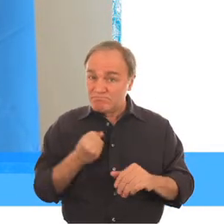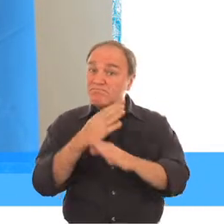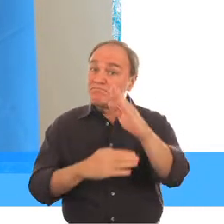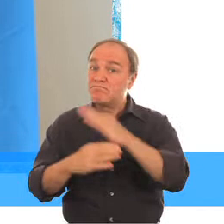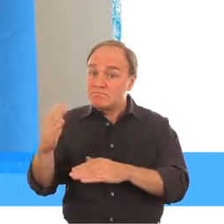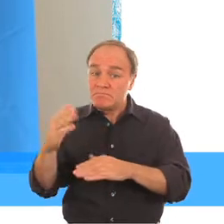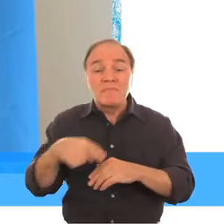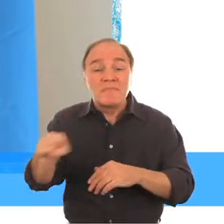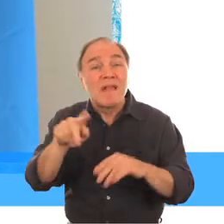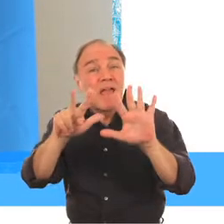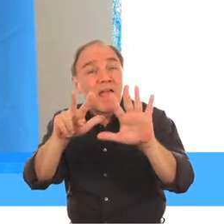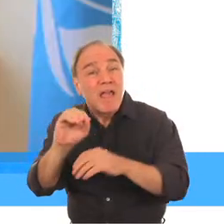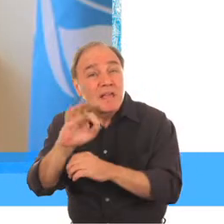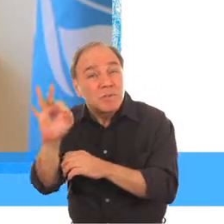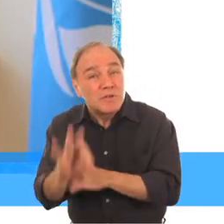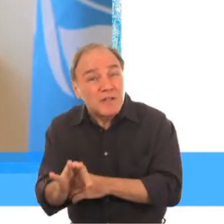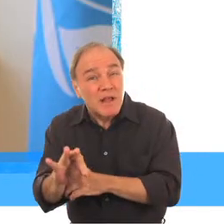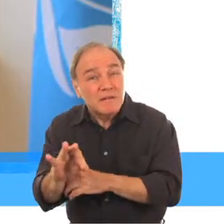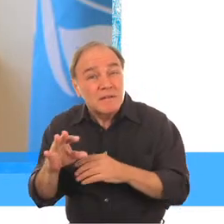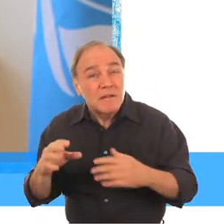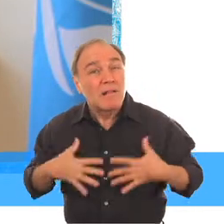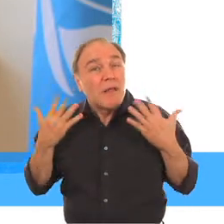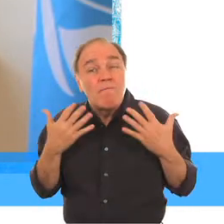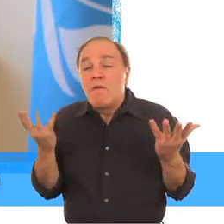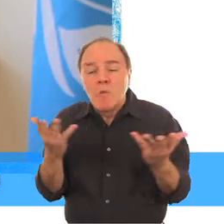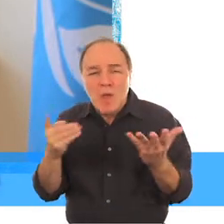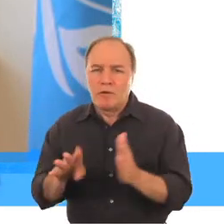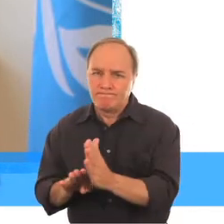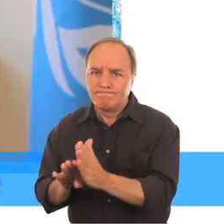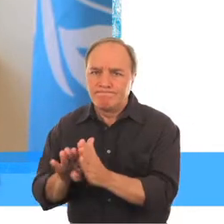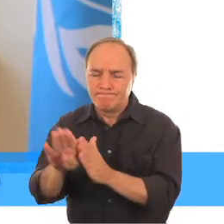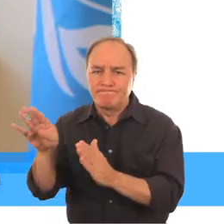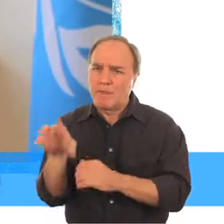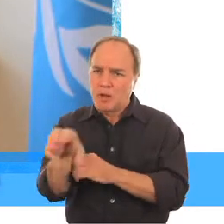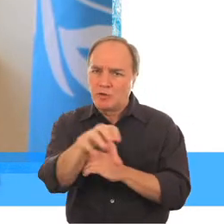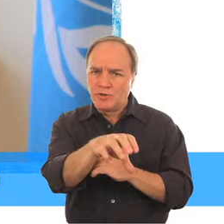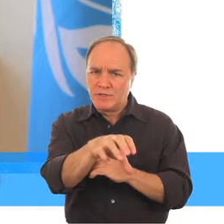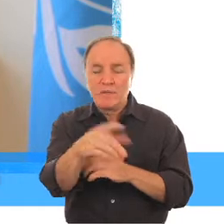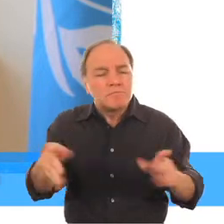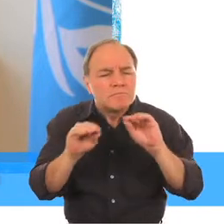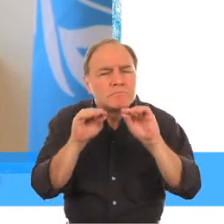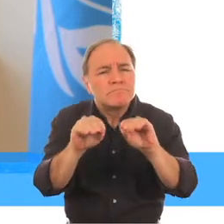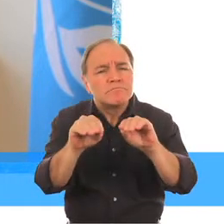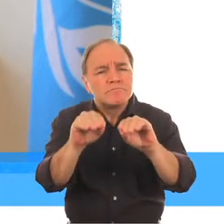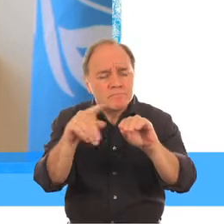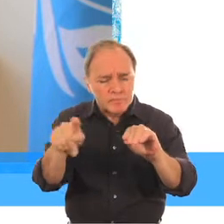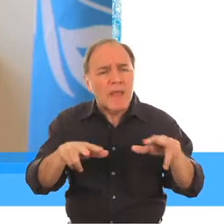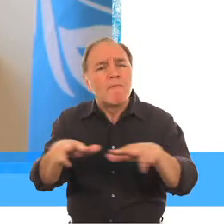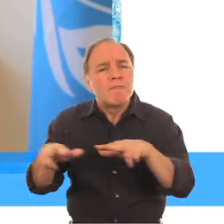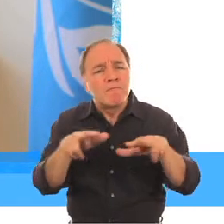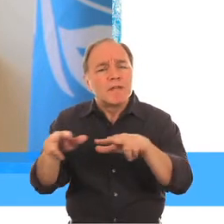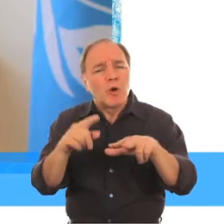vive en países en desarrollo. Este video de capacitación fue creado para permitirle entender mejor todo lo relacionado sobre la